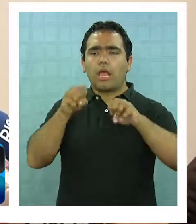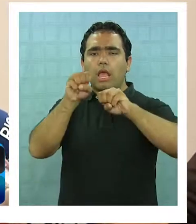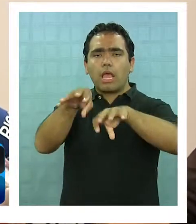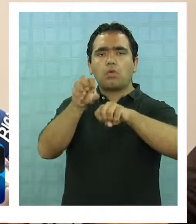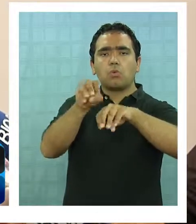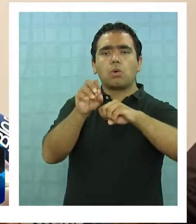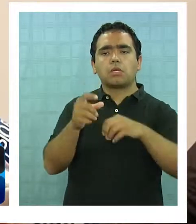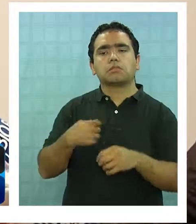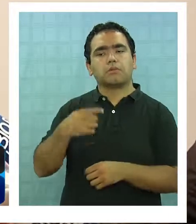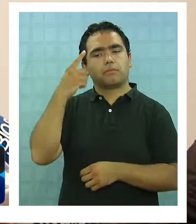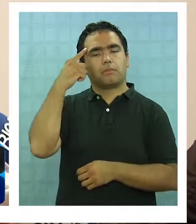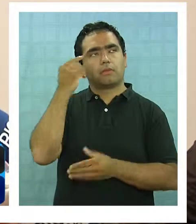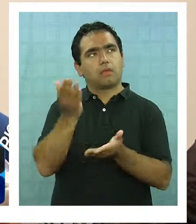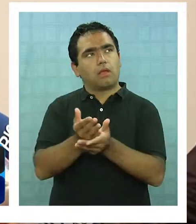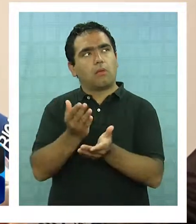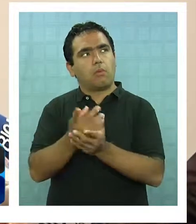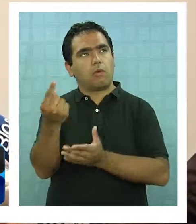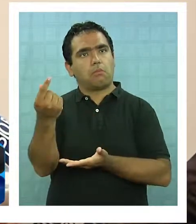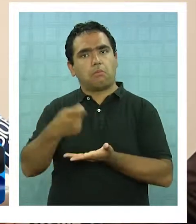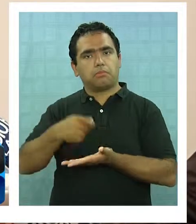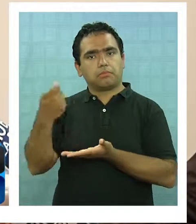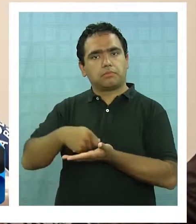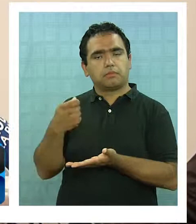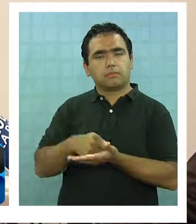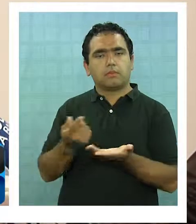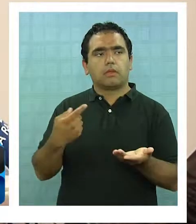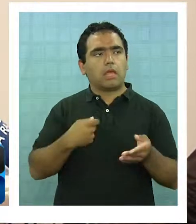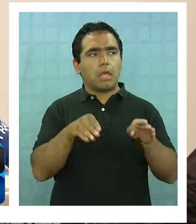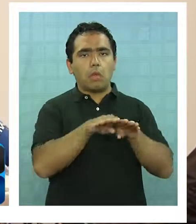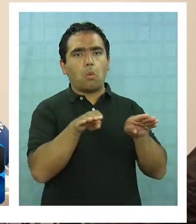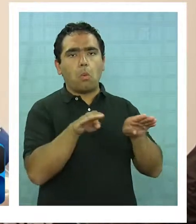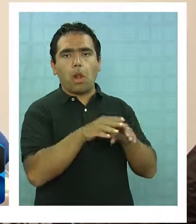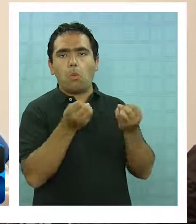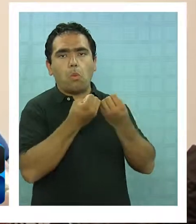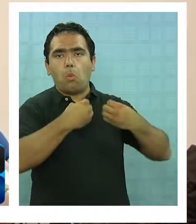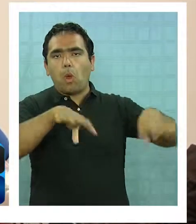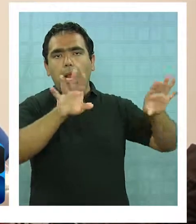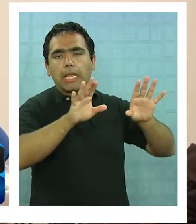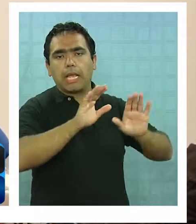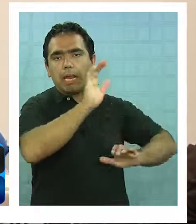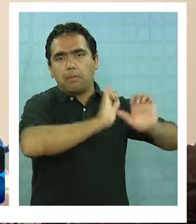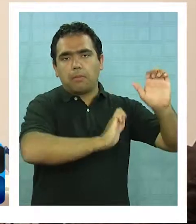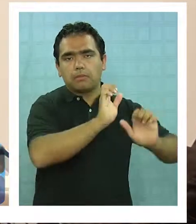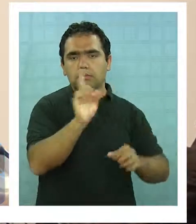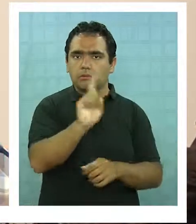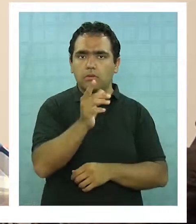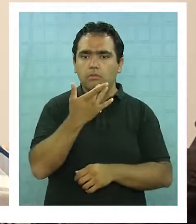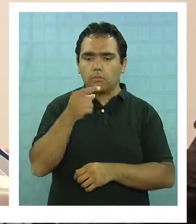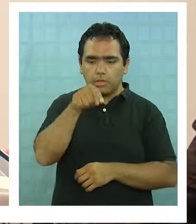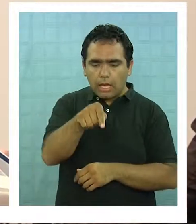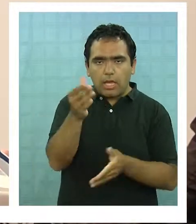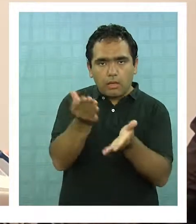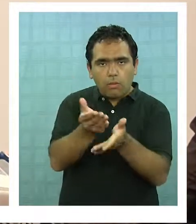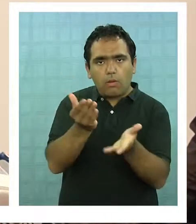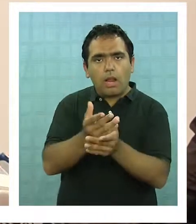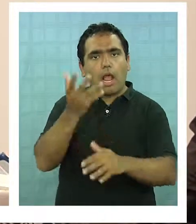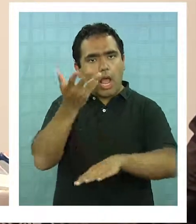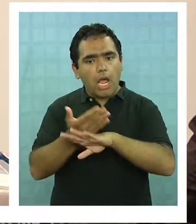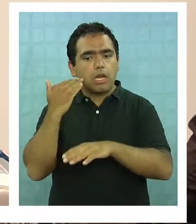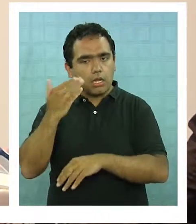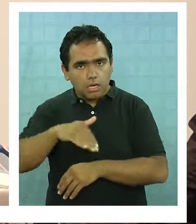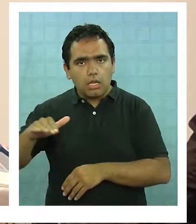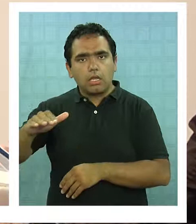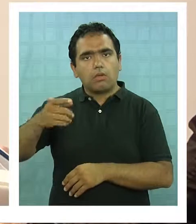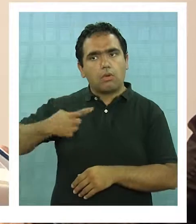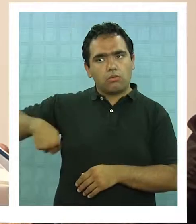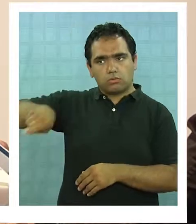como si fuera un supermercado, una copec o un sex shop. No me parece. No es un espacio de lucro. Están nuestros niños ahí. Y yo estoy a favor de lo que han propuesto los